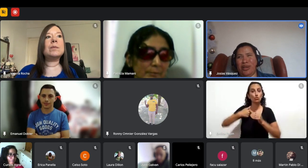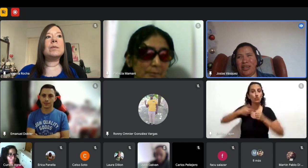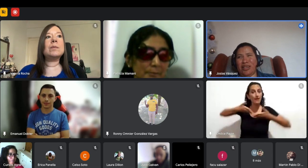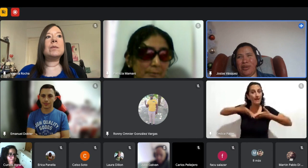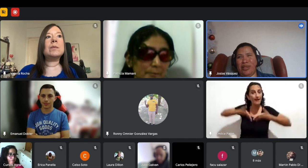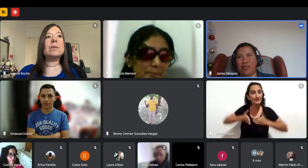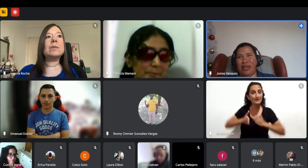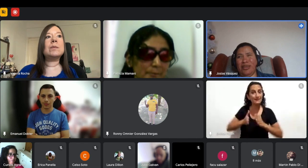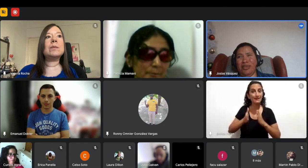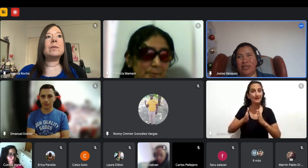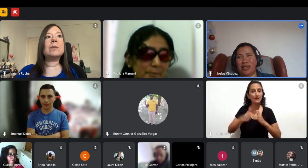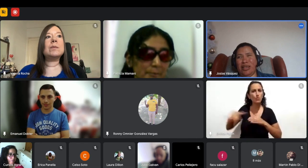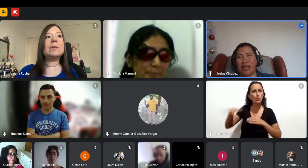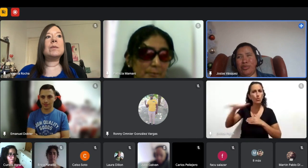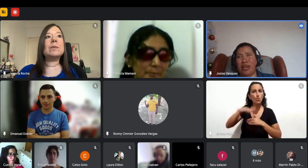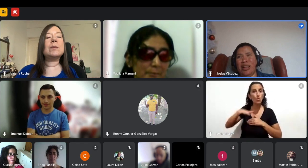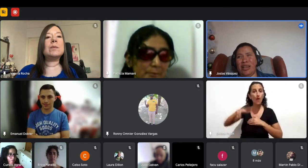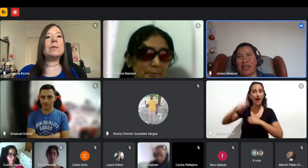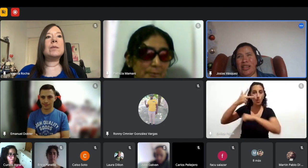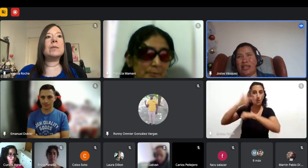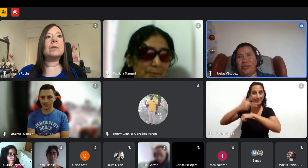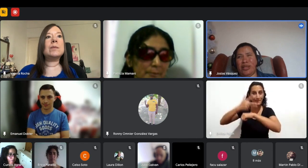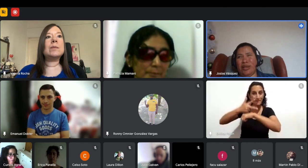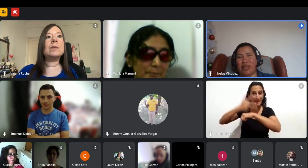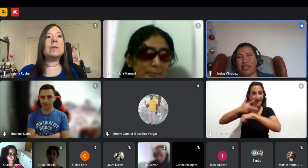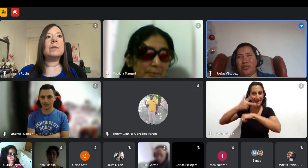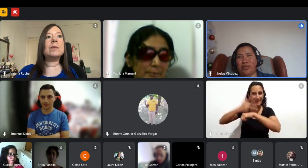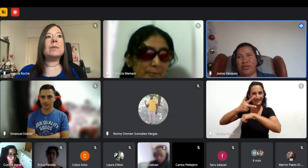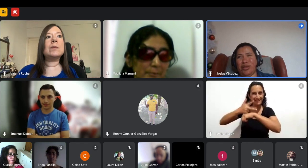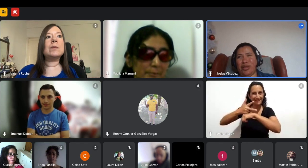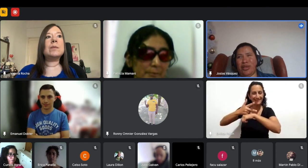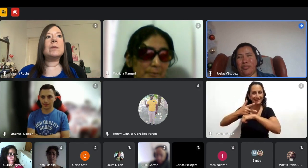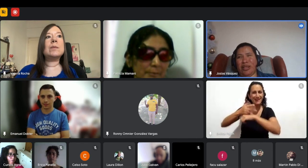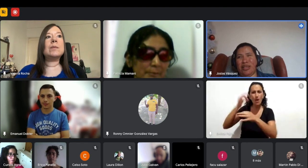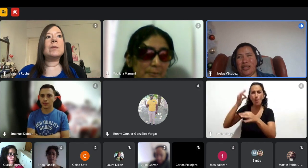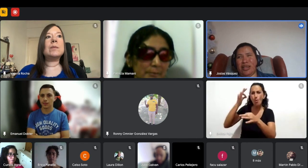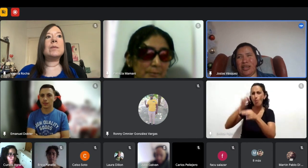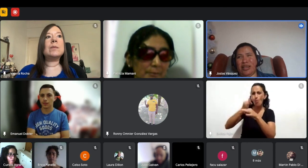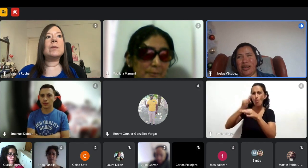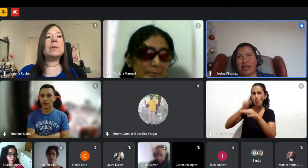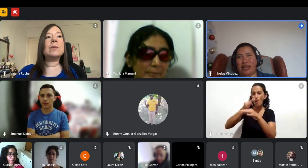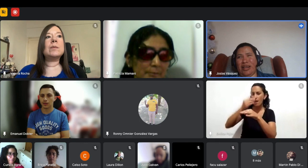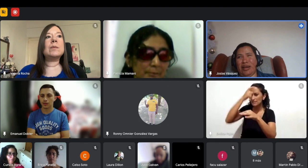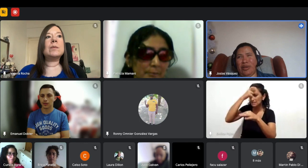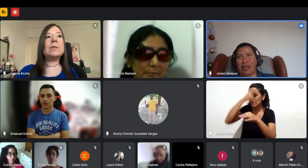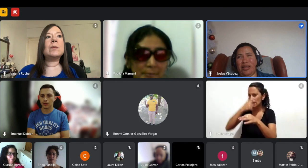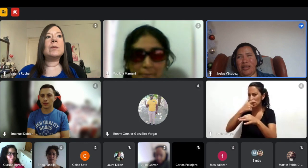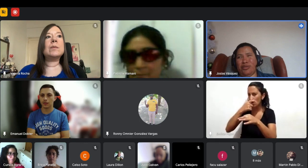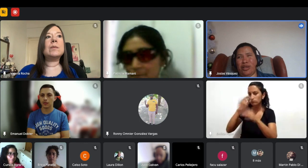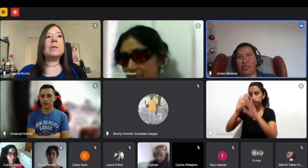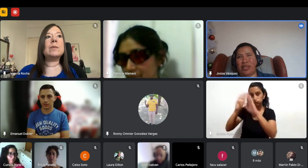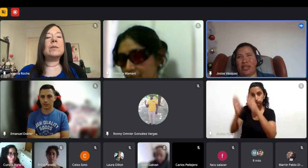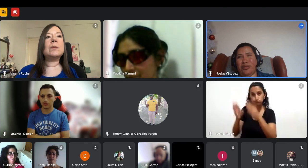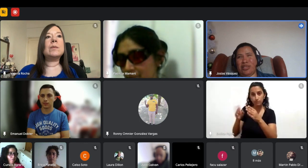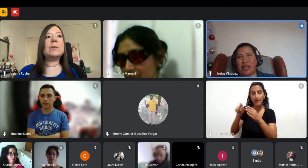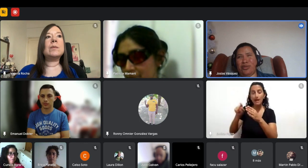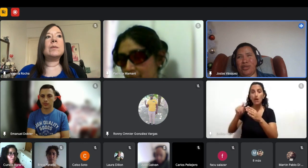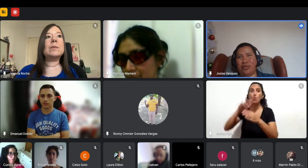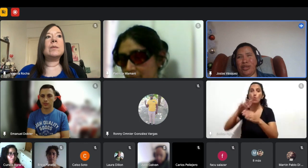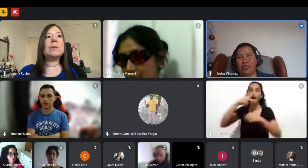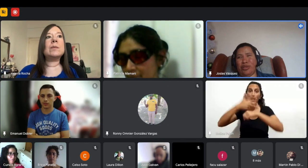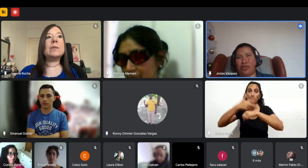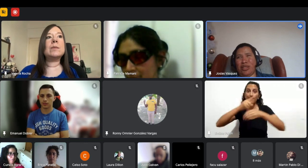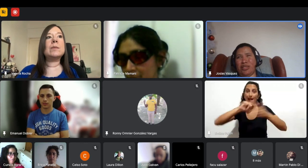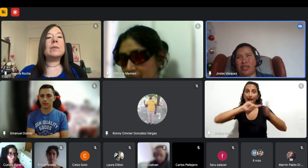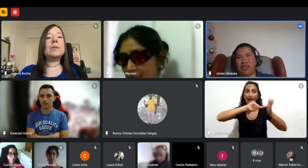en un lugar de guatemala y digamos la escuela para ciegos en guatemala está en la capital la ciudad capital y yo